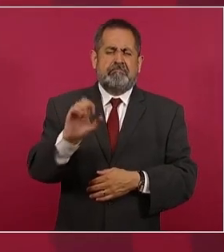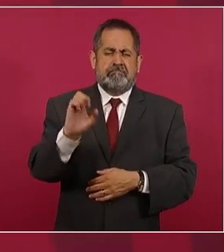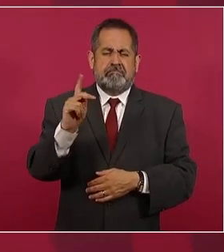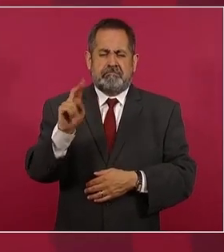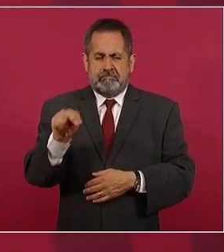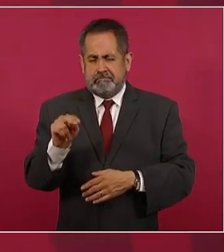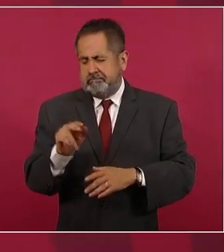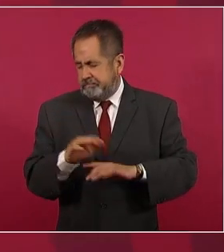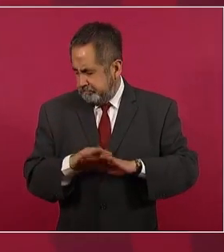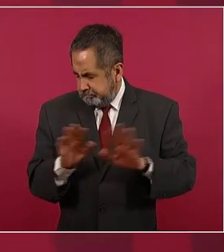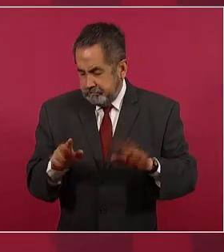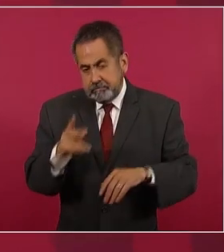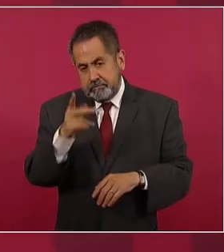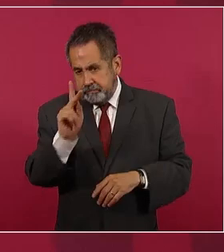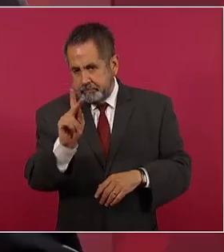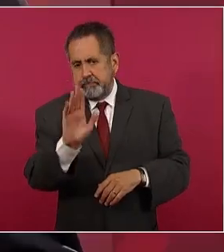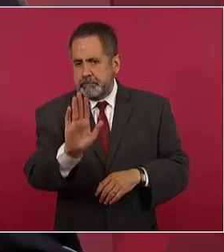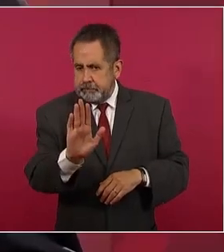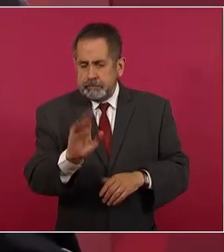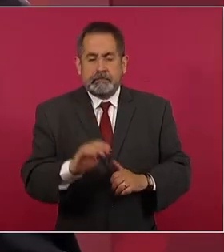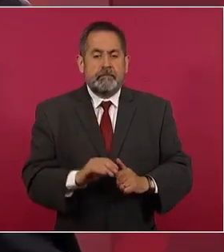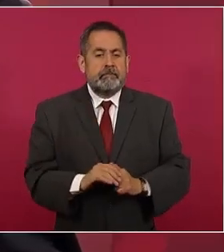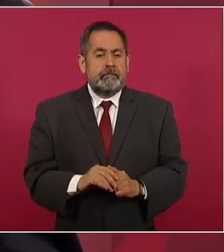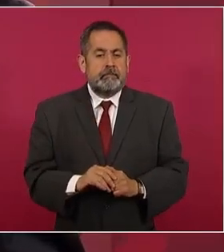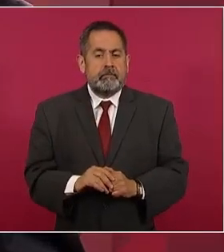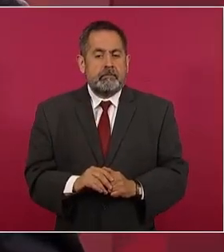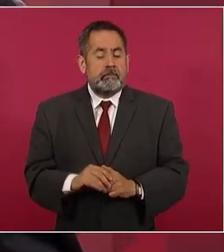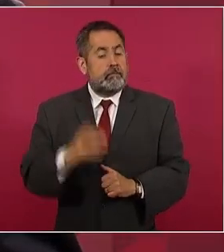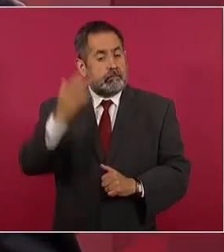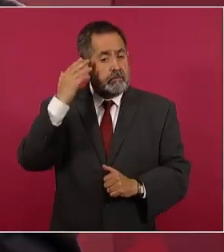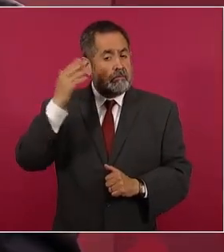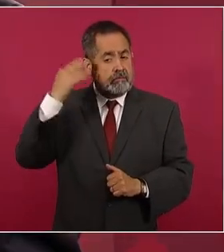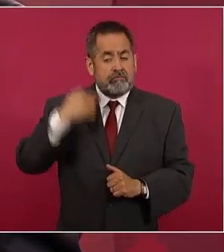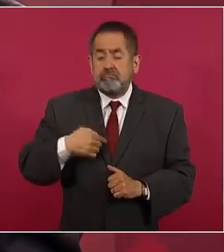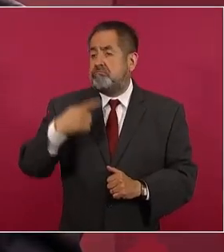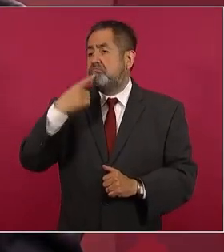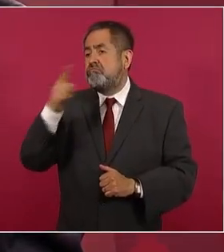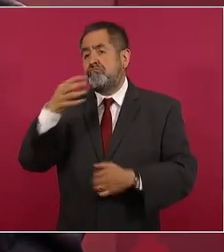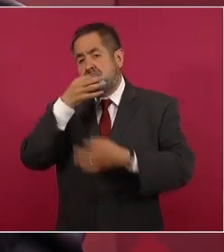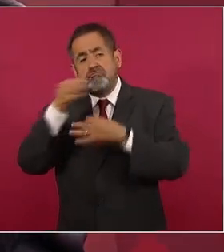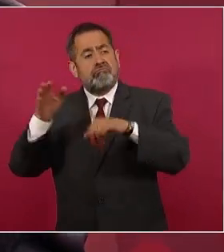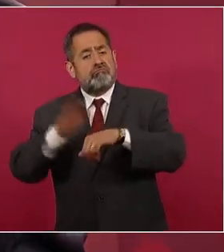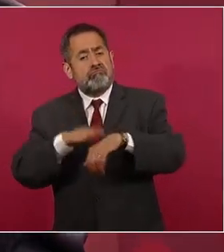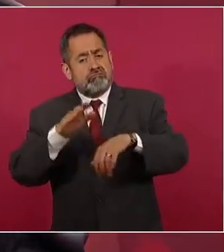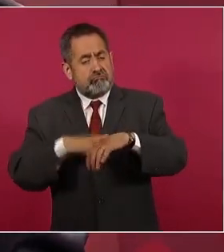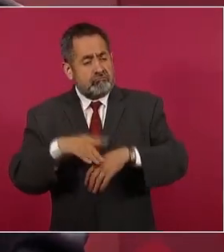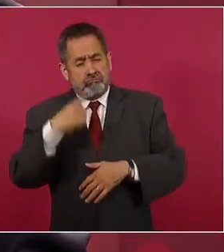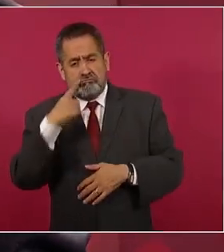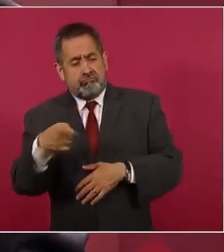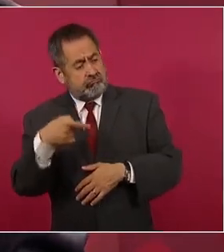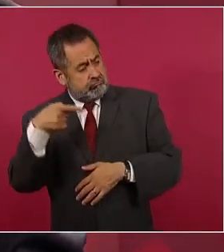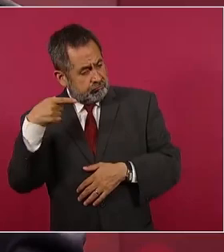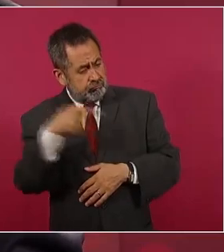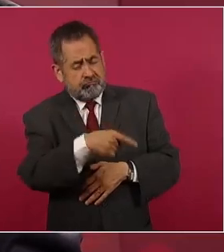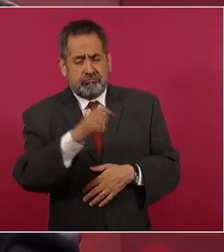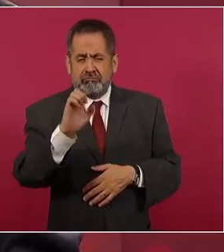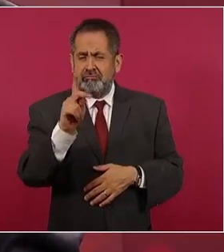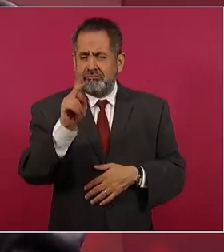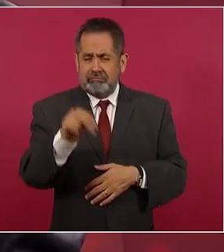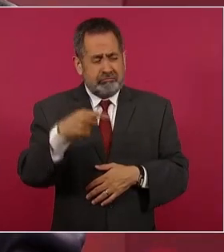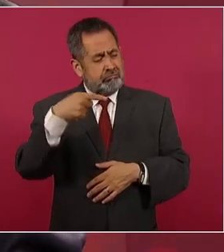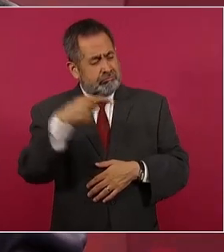a plantear, lo denuncié y lo acusé de traidor a la patria,